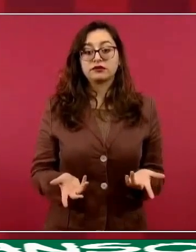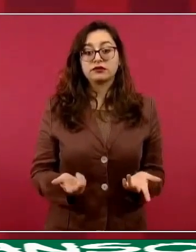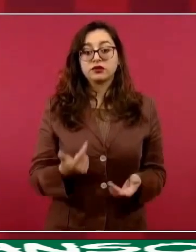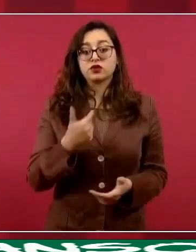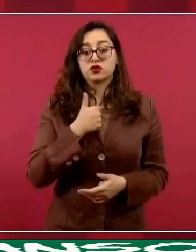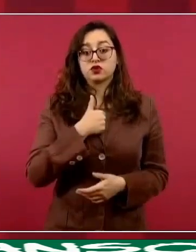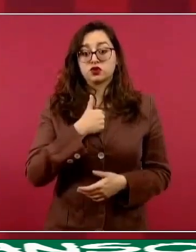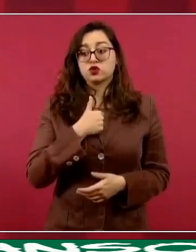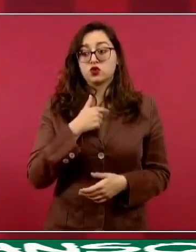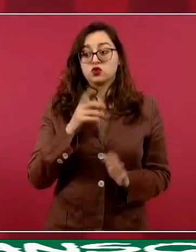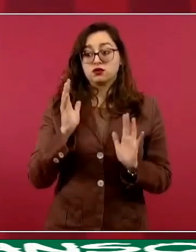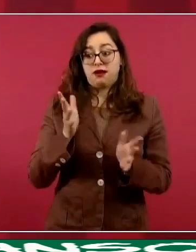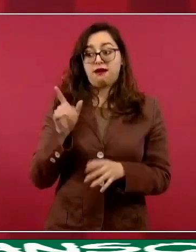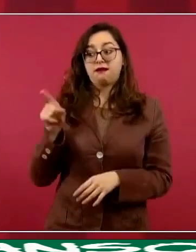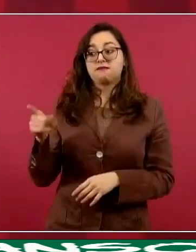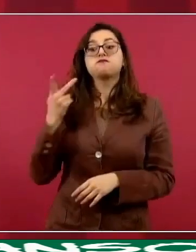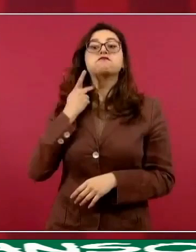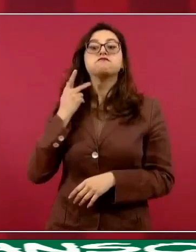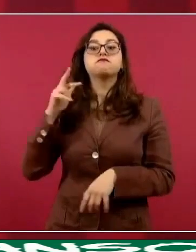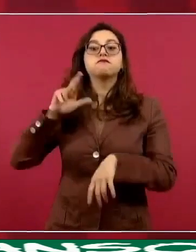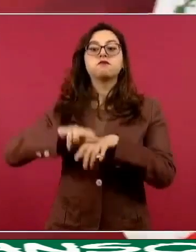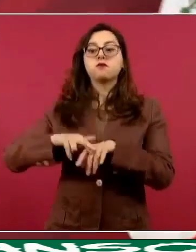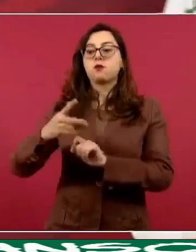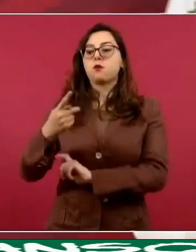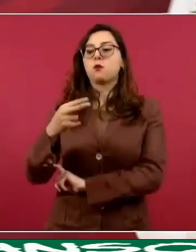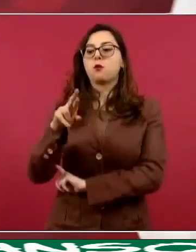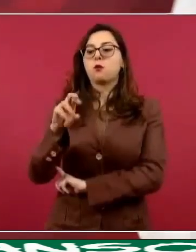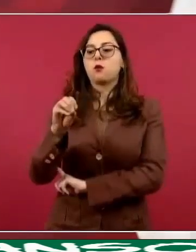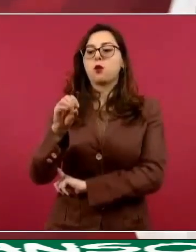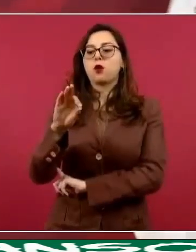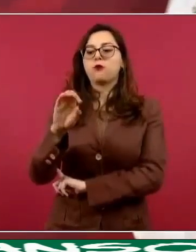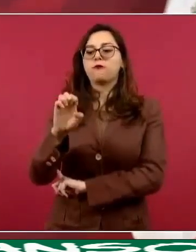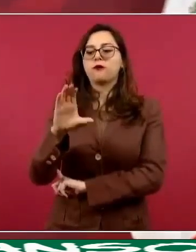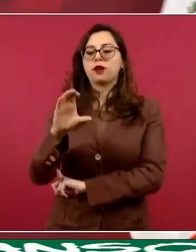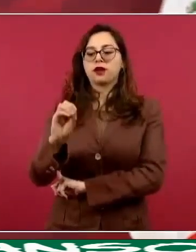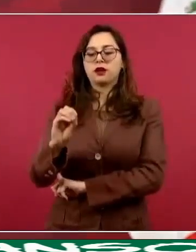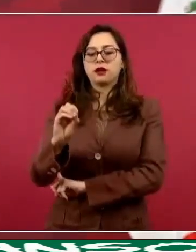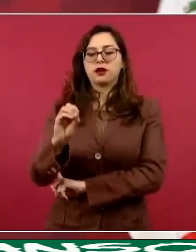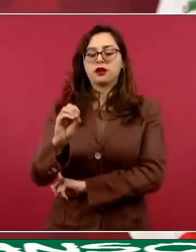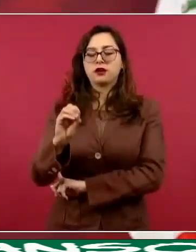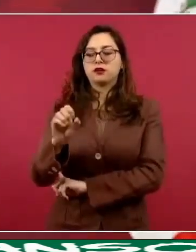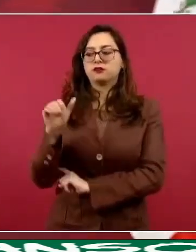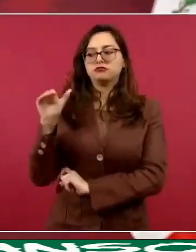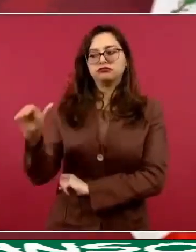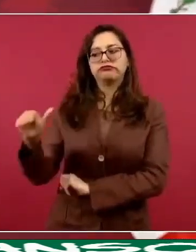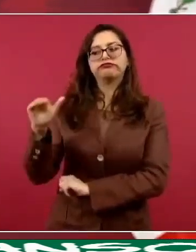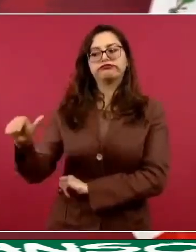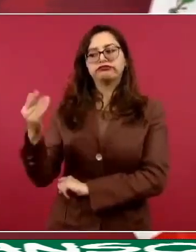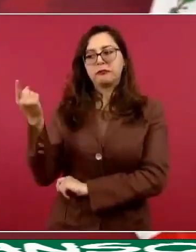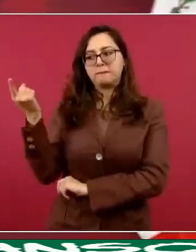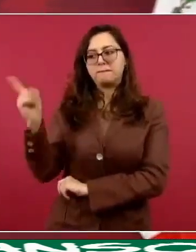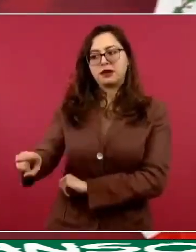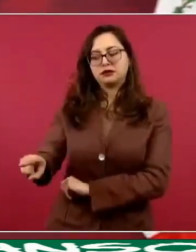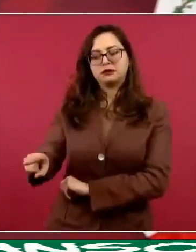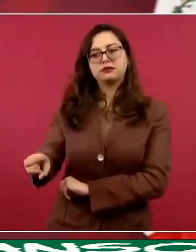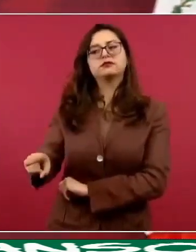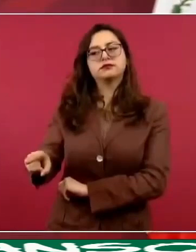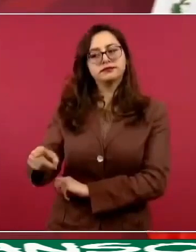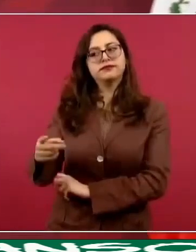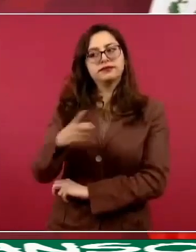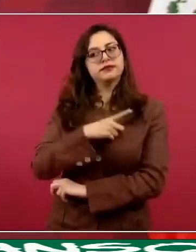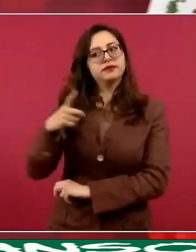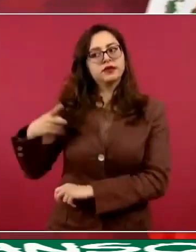al procurador del consumidor que actúe